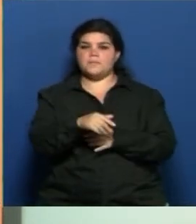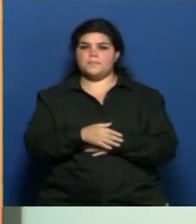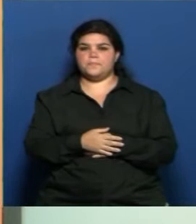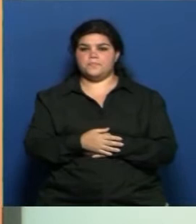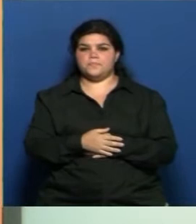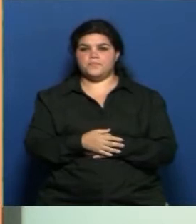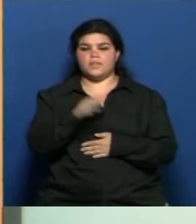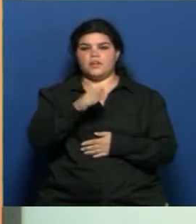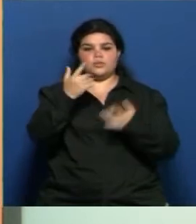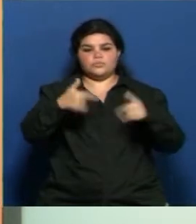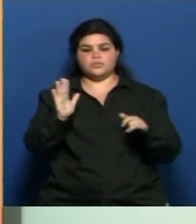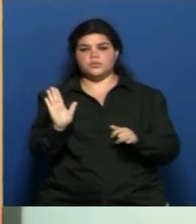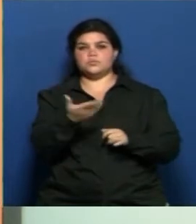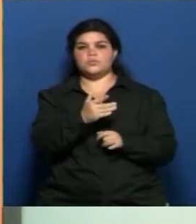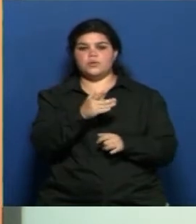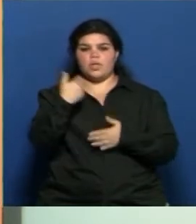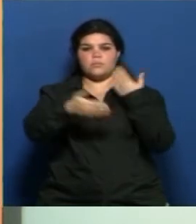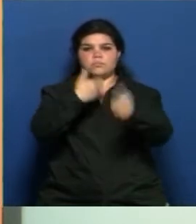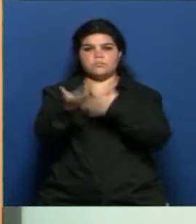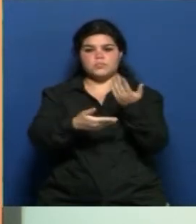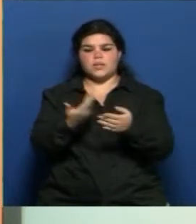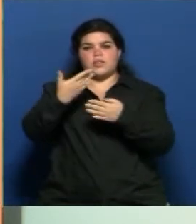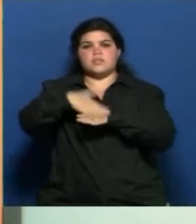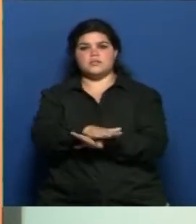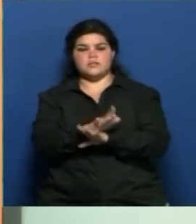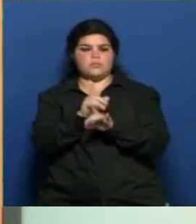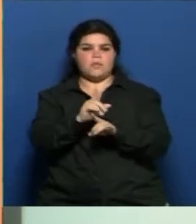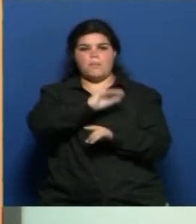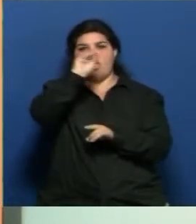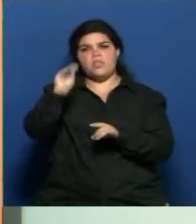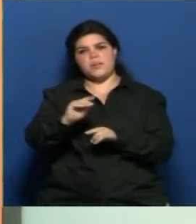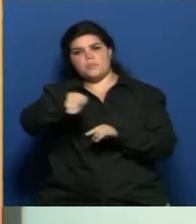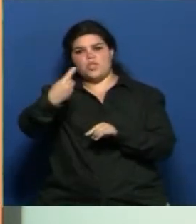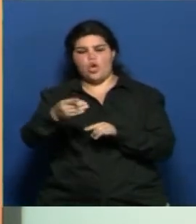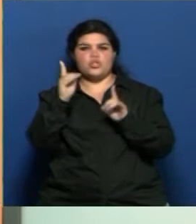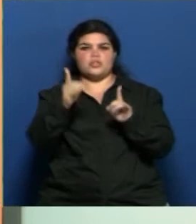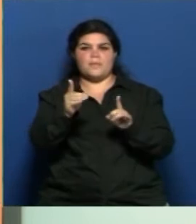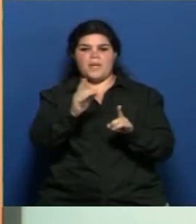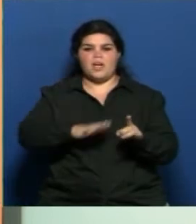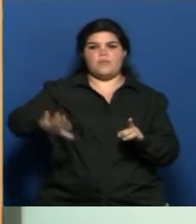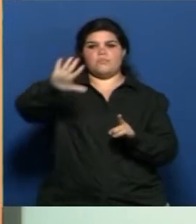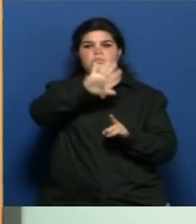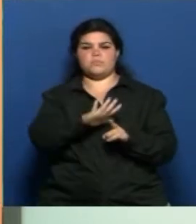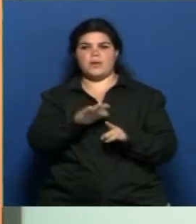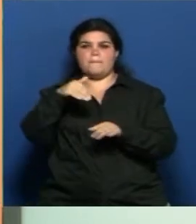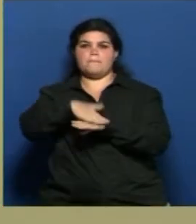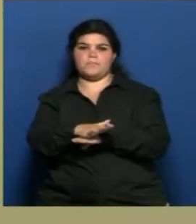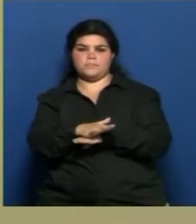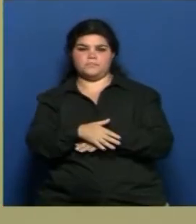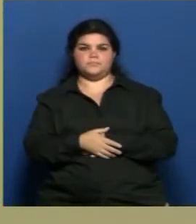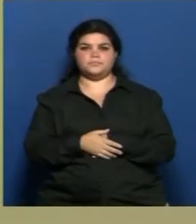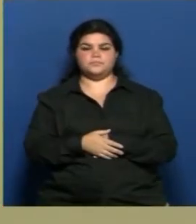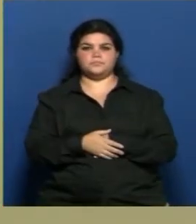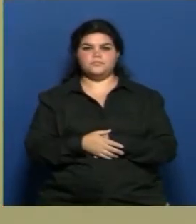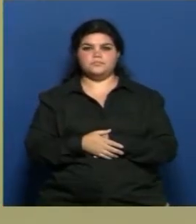de todo lo que es el continuo urbano que abarca el resto de los departamentos que conforman el área metropolitana. Claro, acaparando un poco